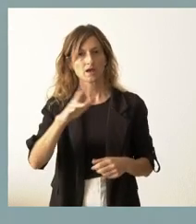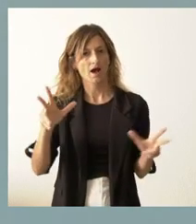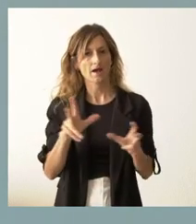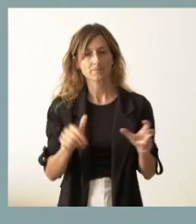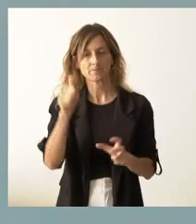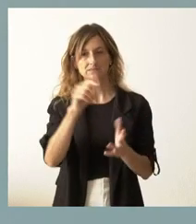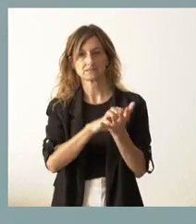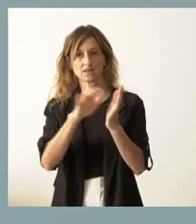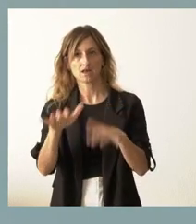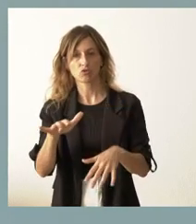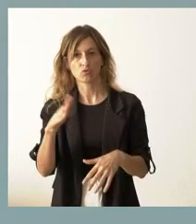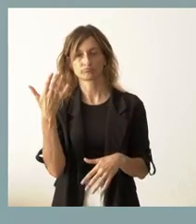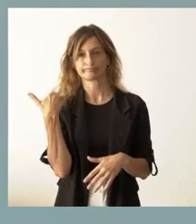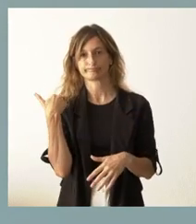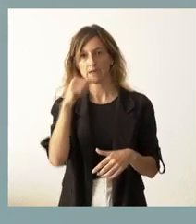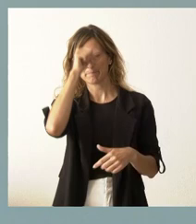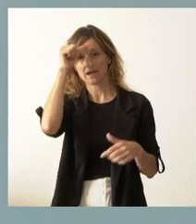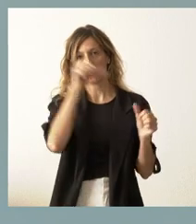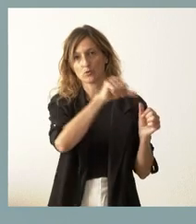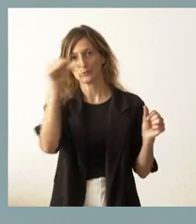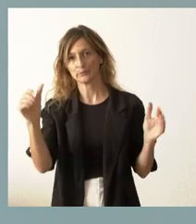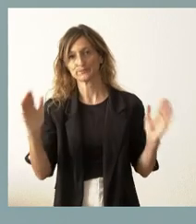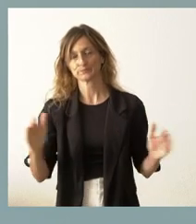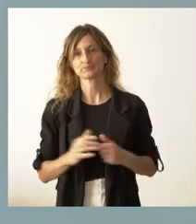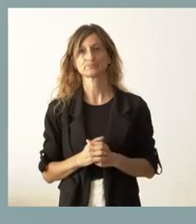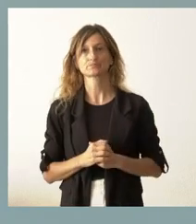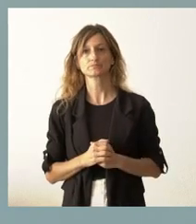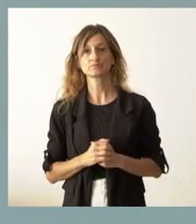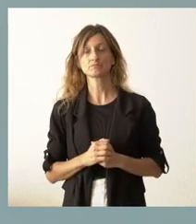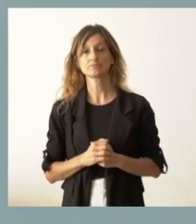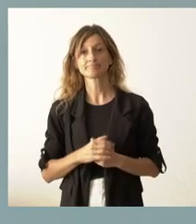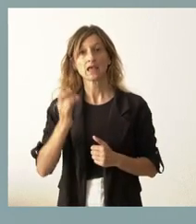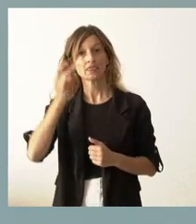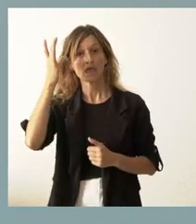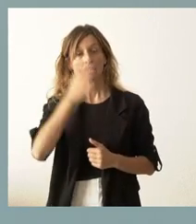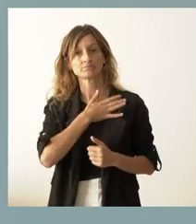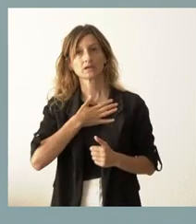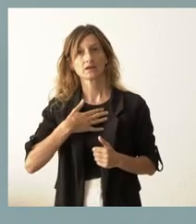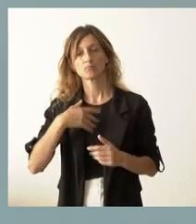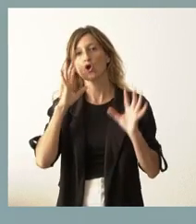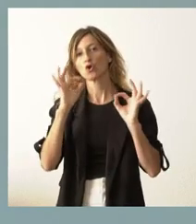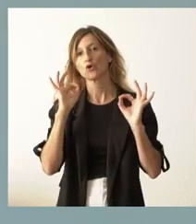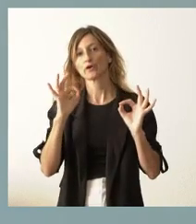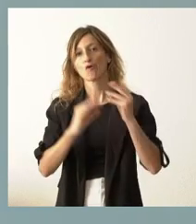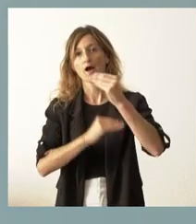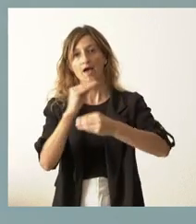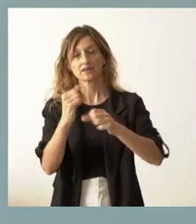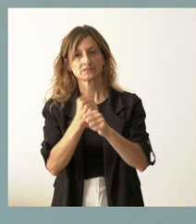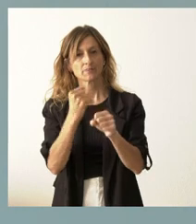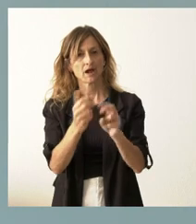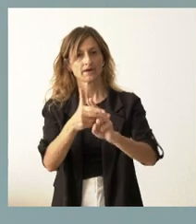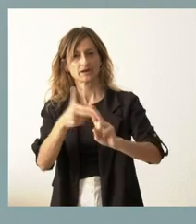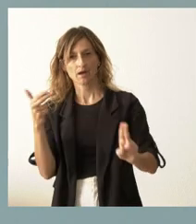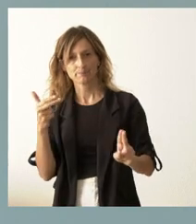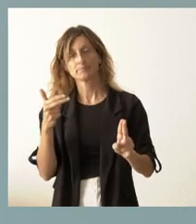comunidad durante este verano. Nuestra idea es, lógicamente, actuar de una forma muy rápida